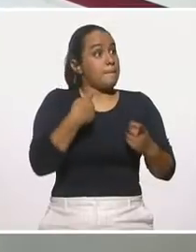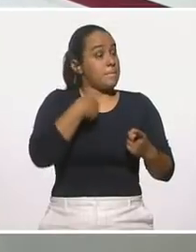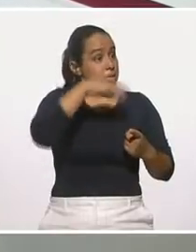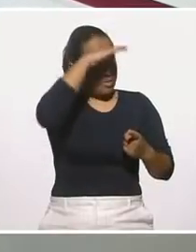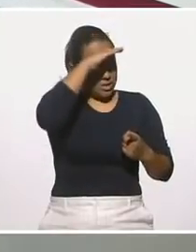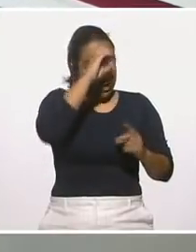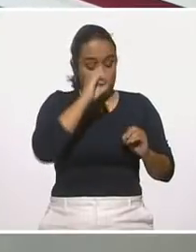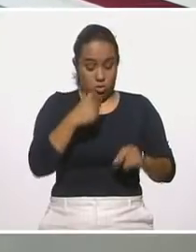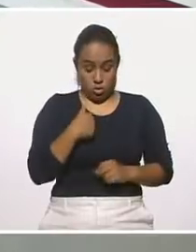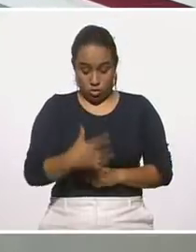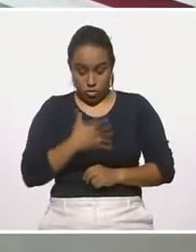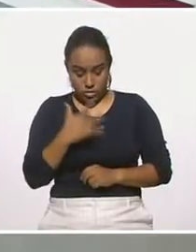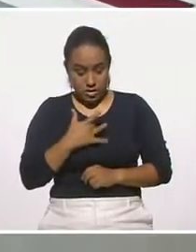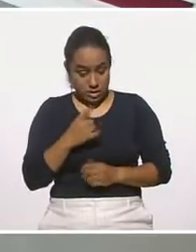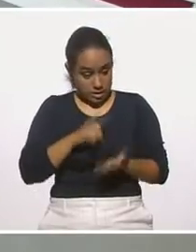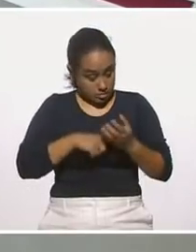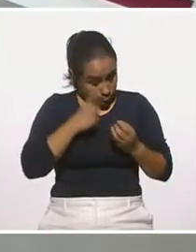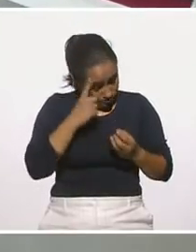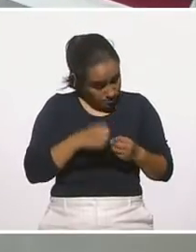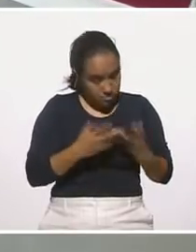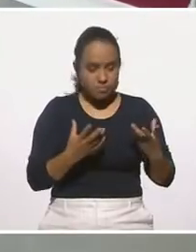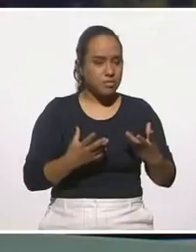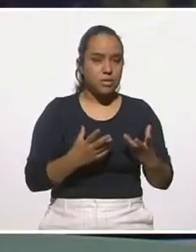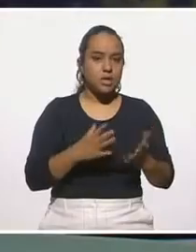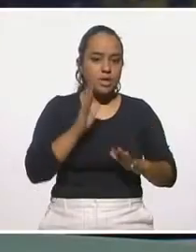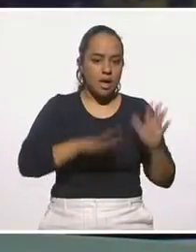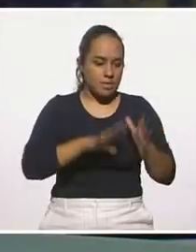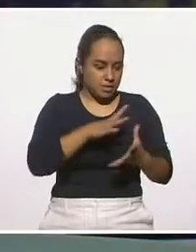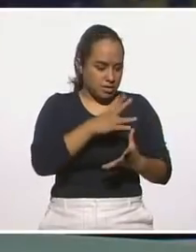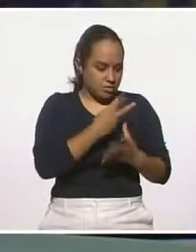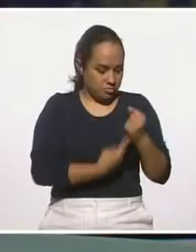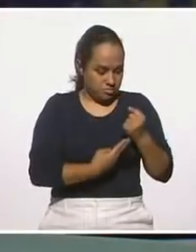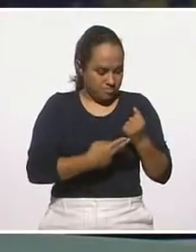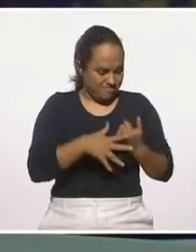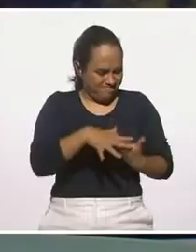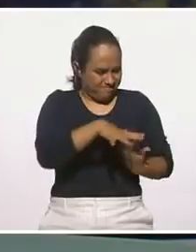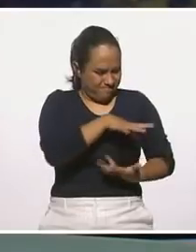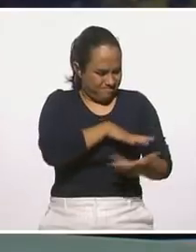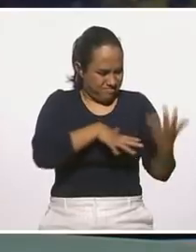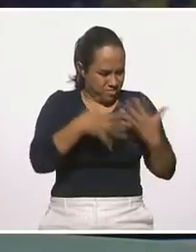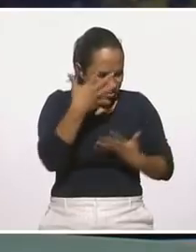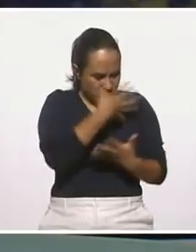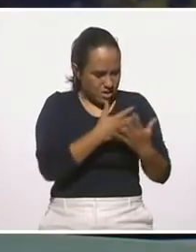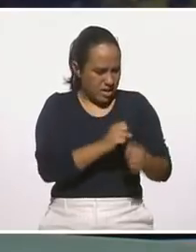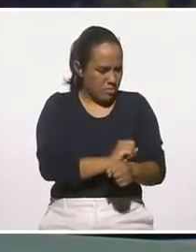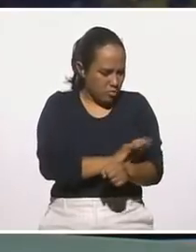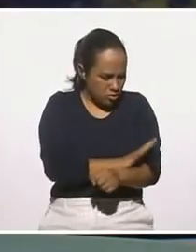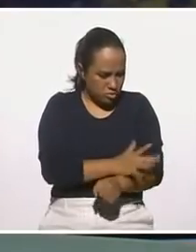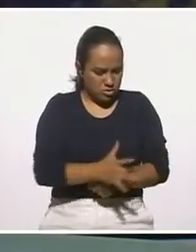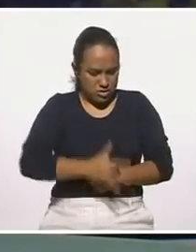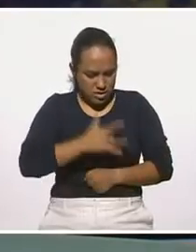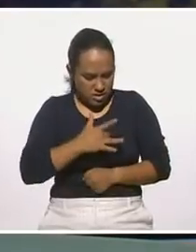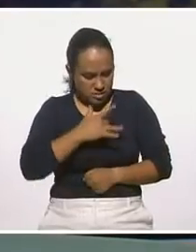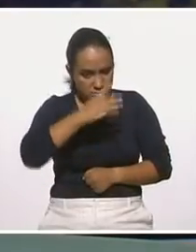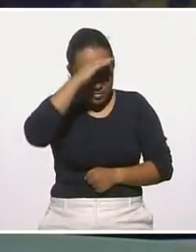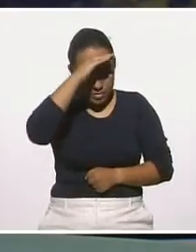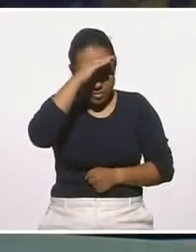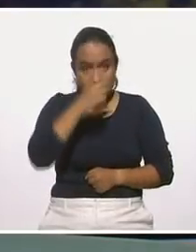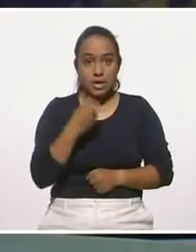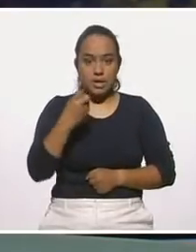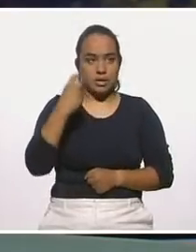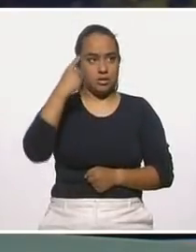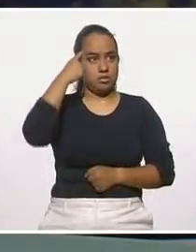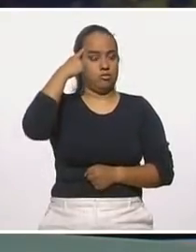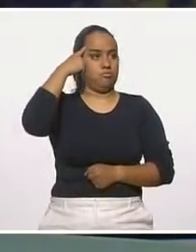lo que siente de ninguna manera y se conjuga, o sea, se confunde emoción, sentimiento, pensamiento, y son funciones mentales